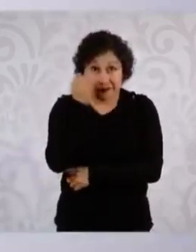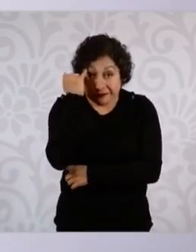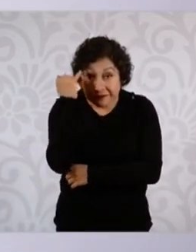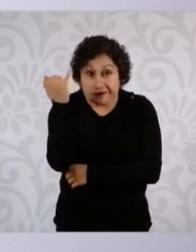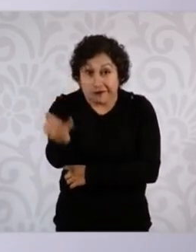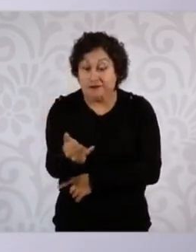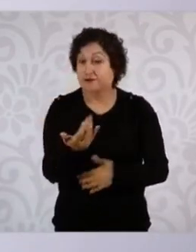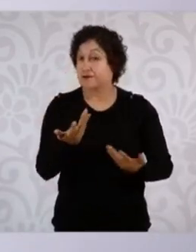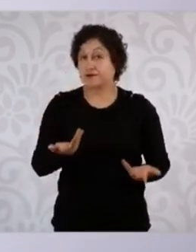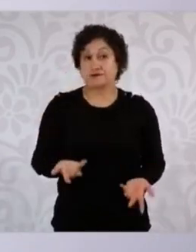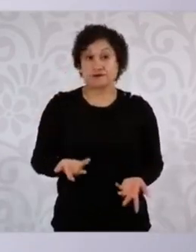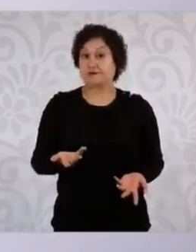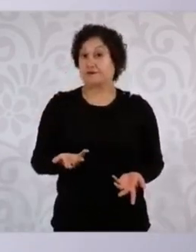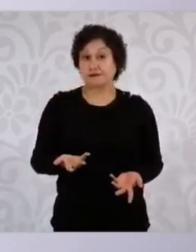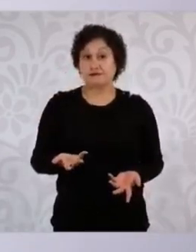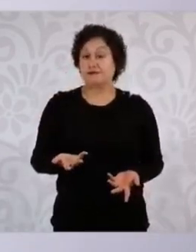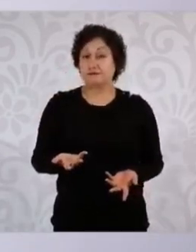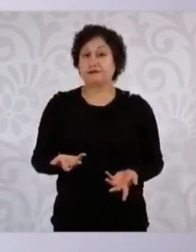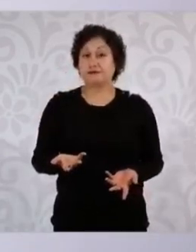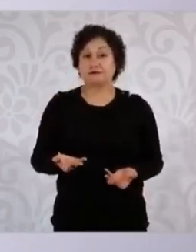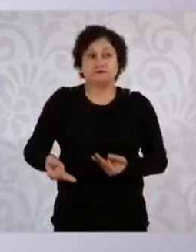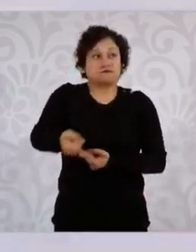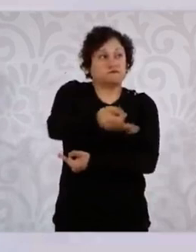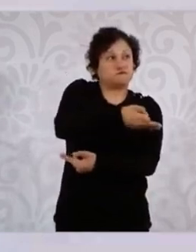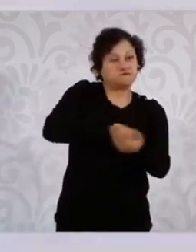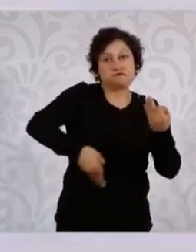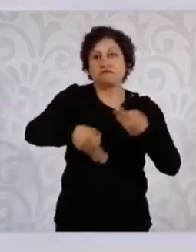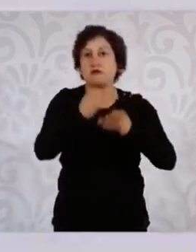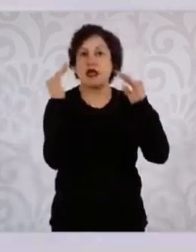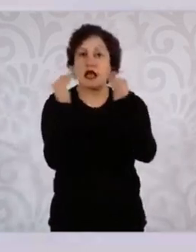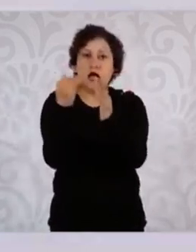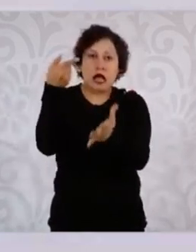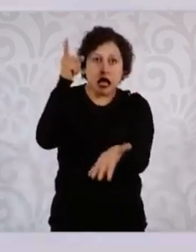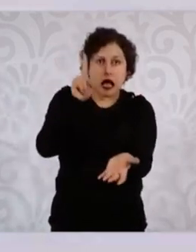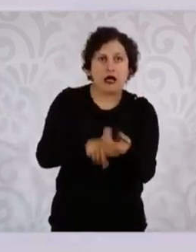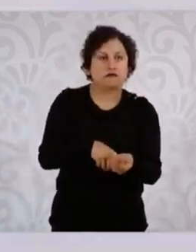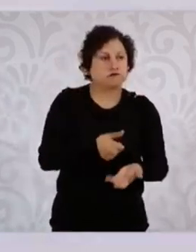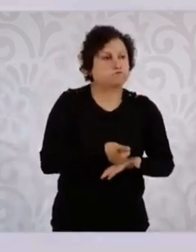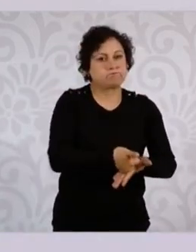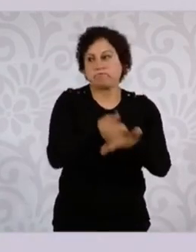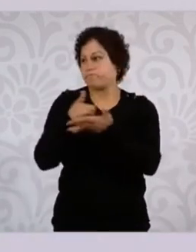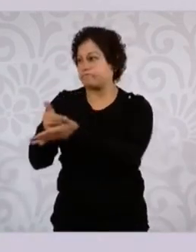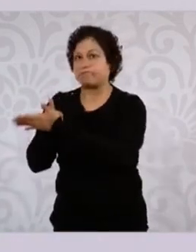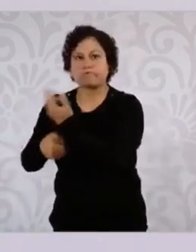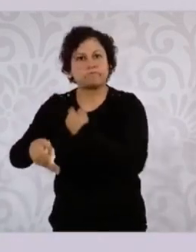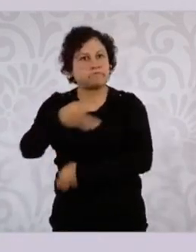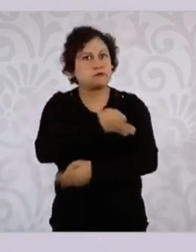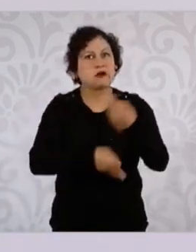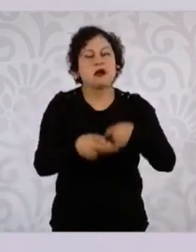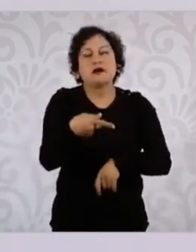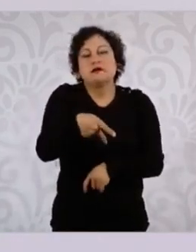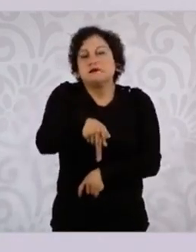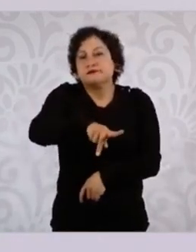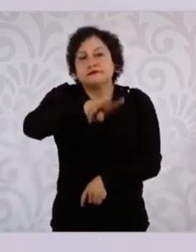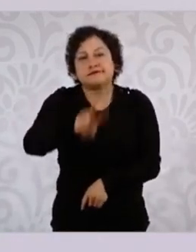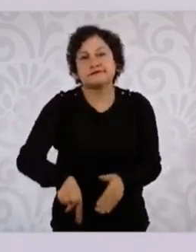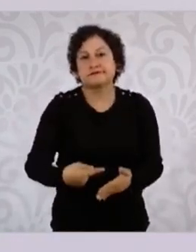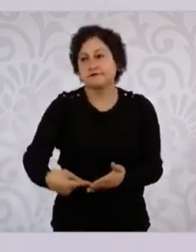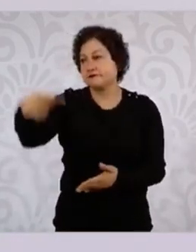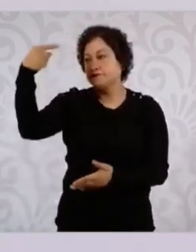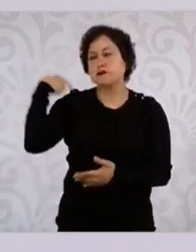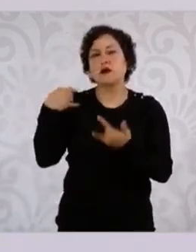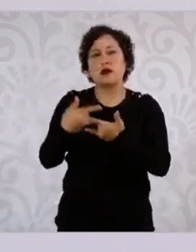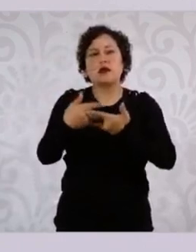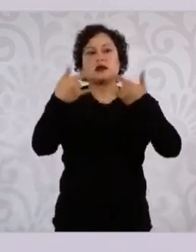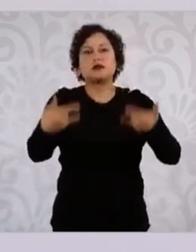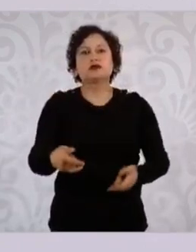Todos tenemos que ayudar en la casa, pero históricamente las mujeres nos hemos